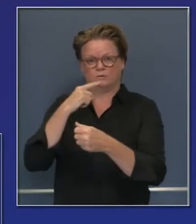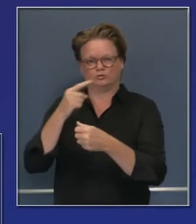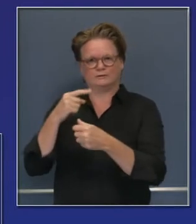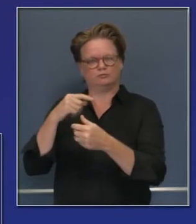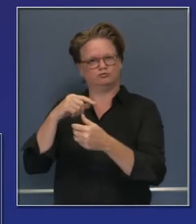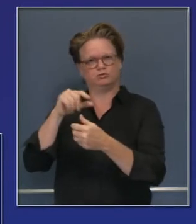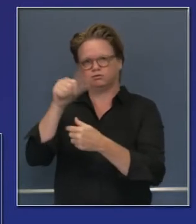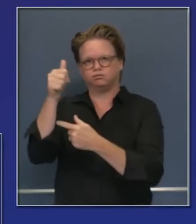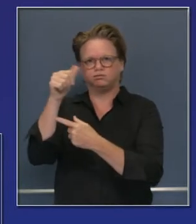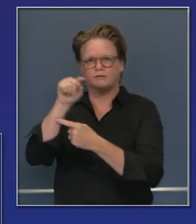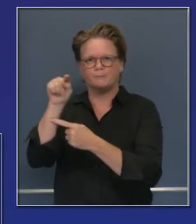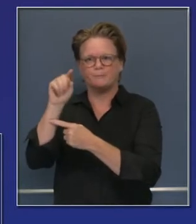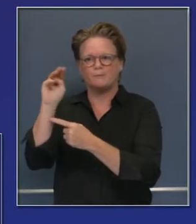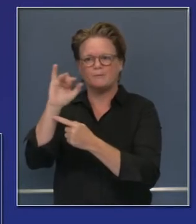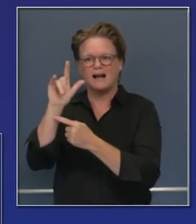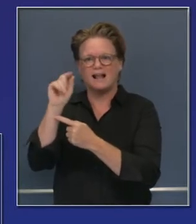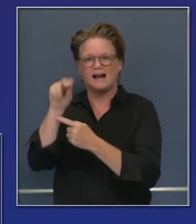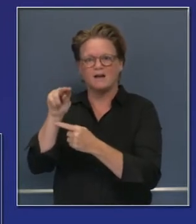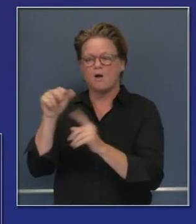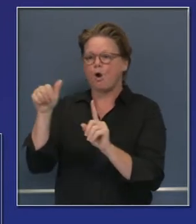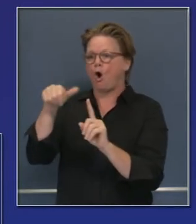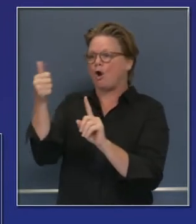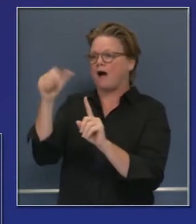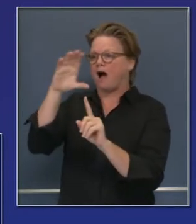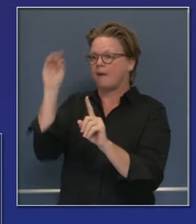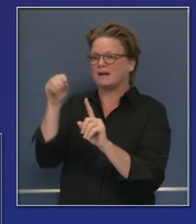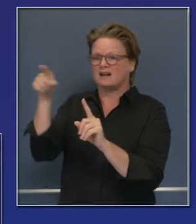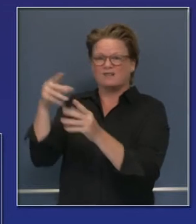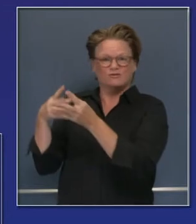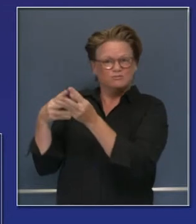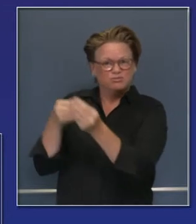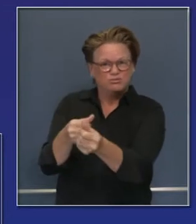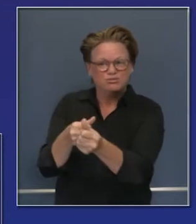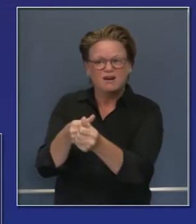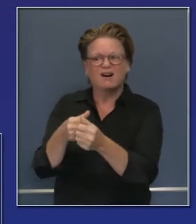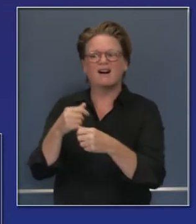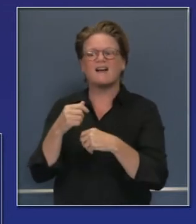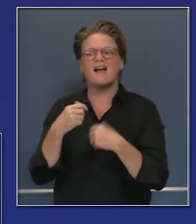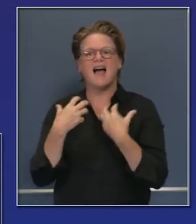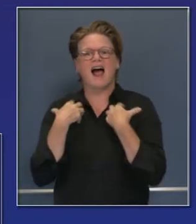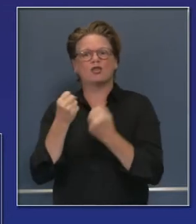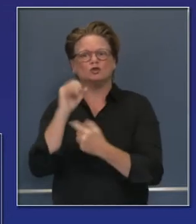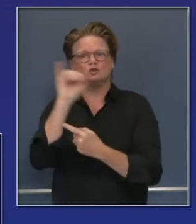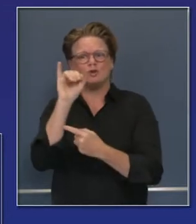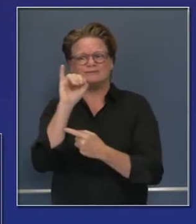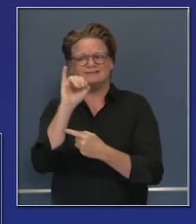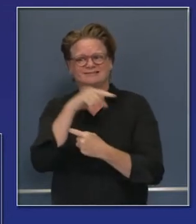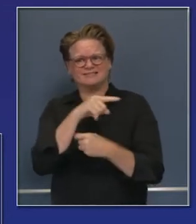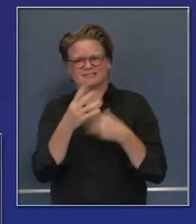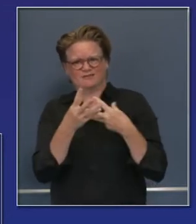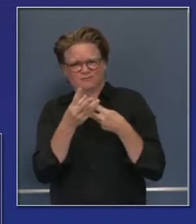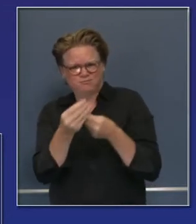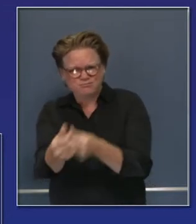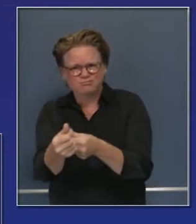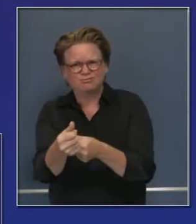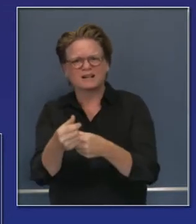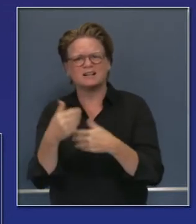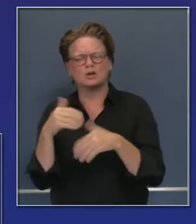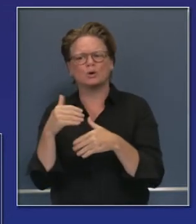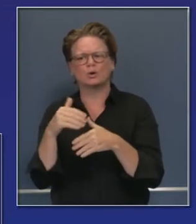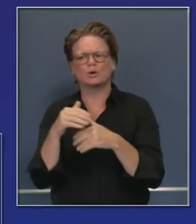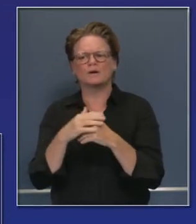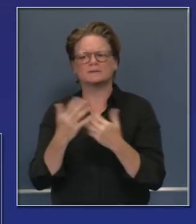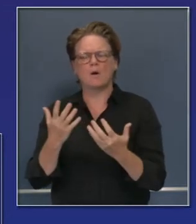dólares que le están costando a los empleadores y a las compañías de seguro de salud también miles de millones de dólares. Creemos que